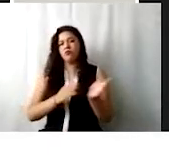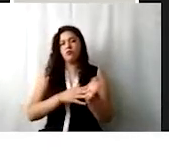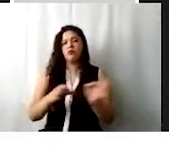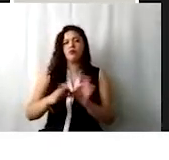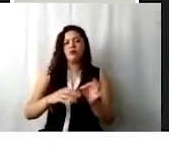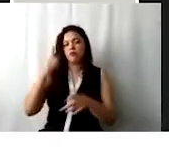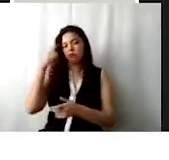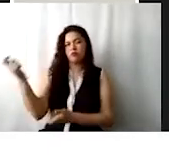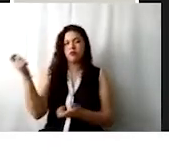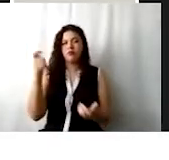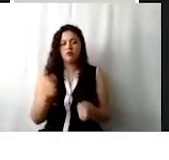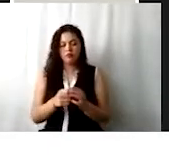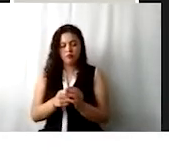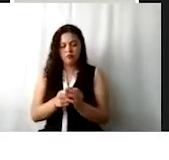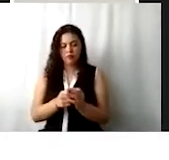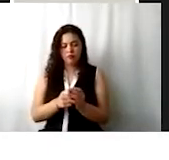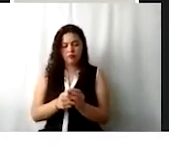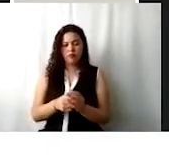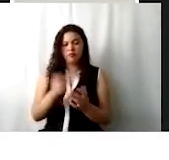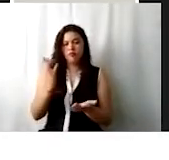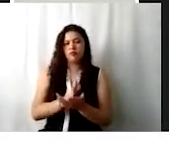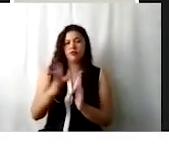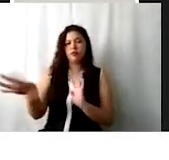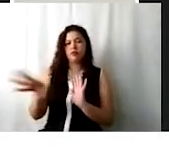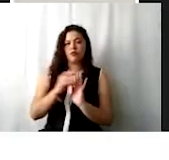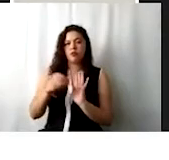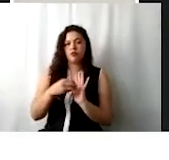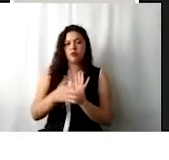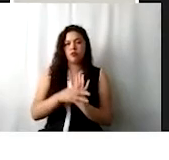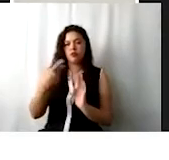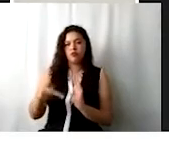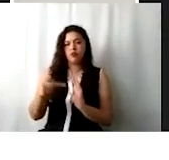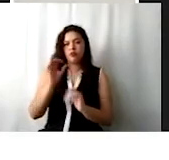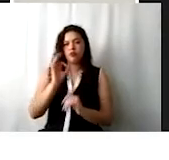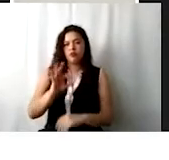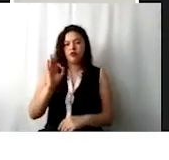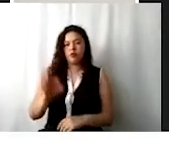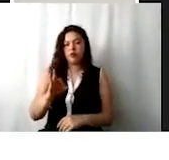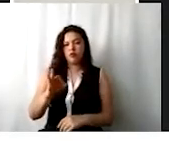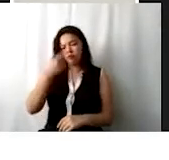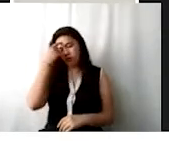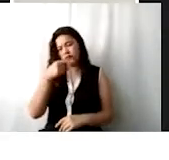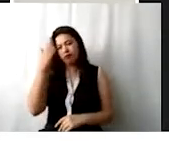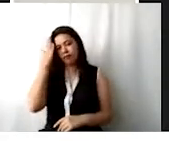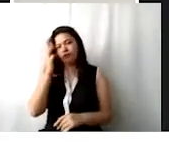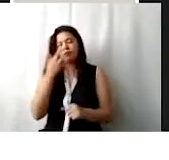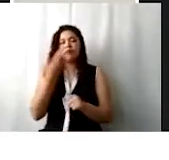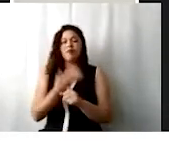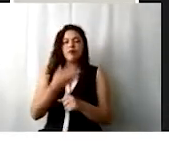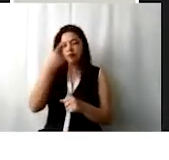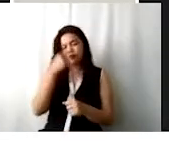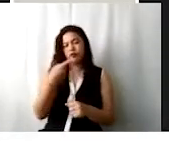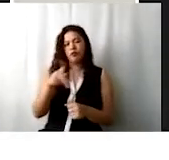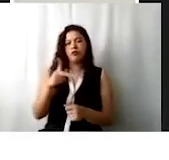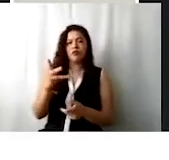presupuesto. Igual, para solo copiar y pegar. Y tener en cuenta la fecha en que se sucede el patronato para que apruebe el